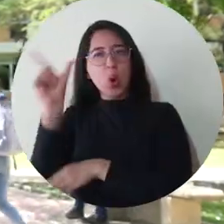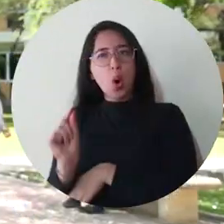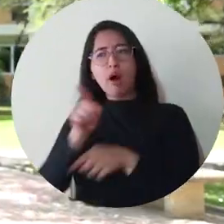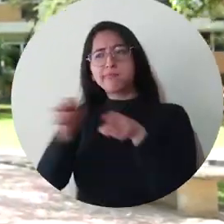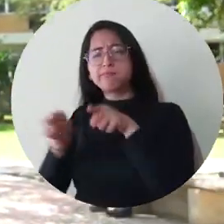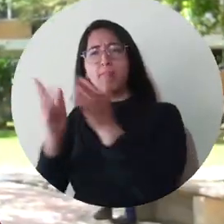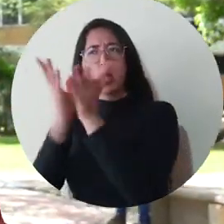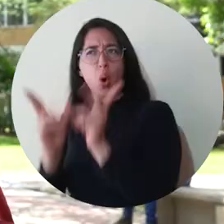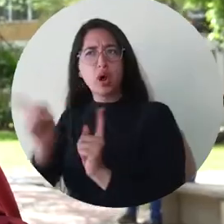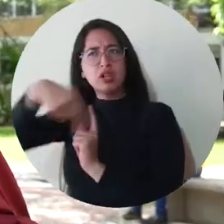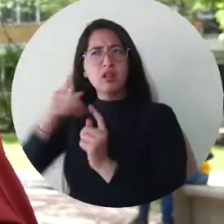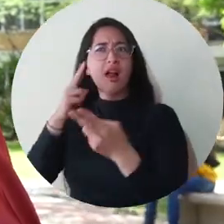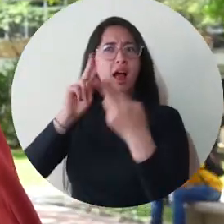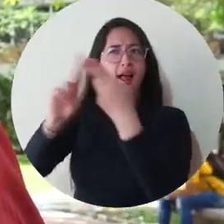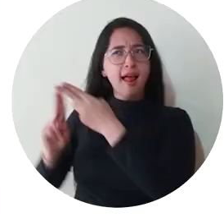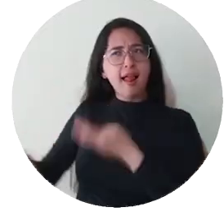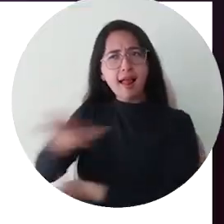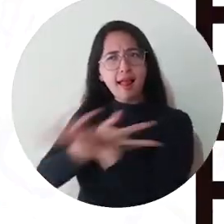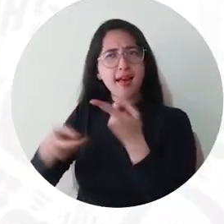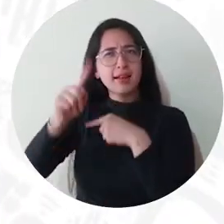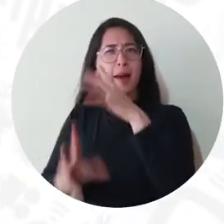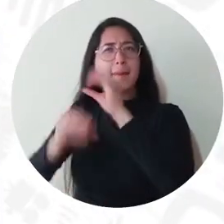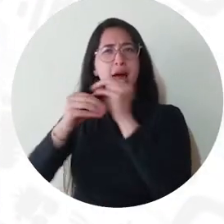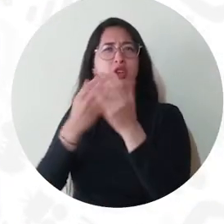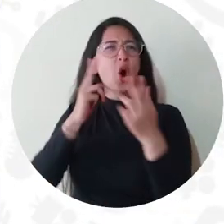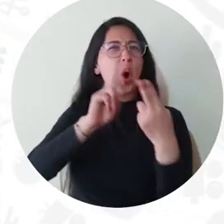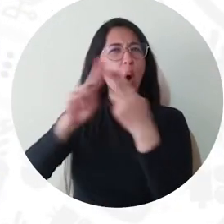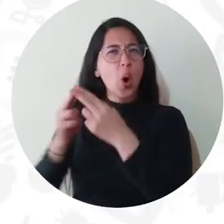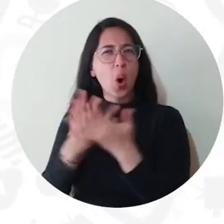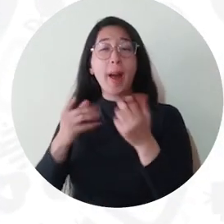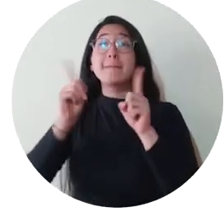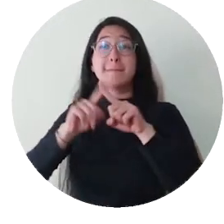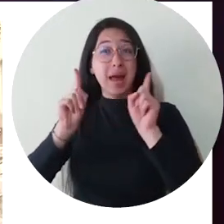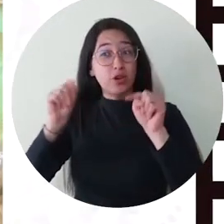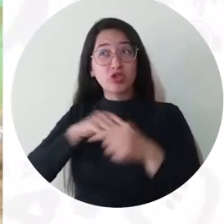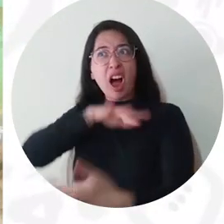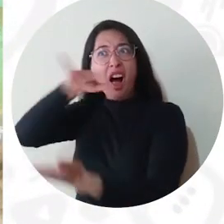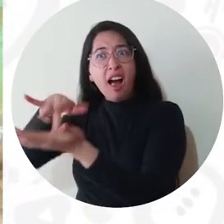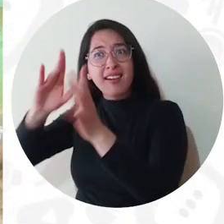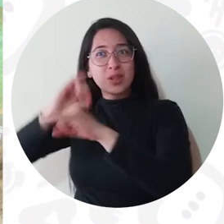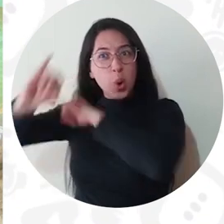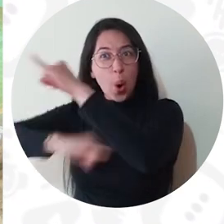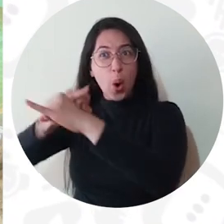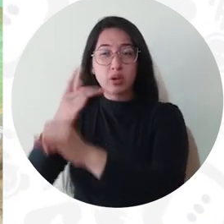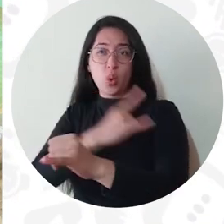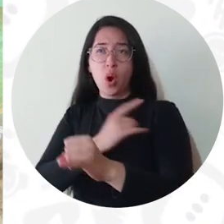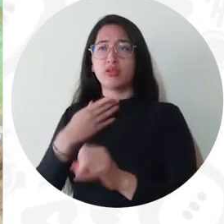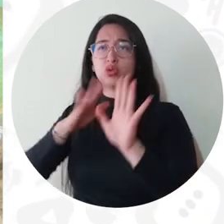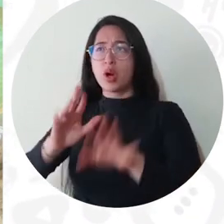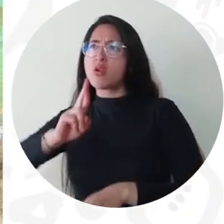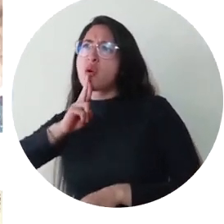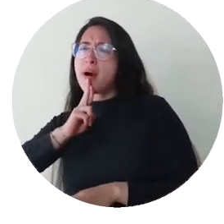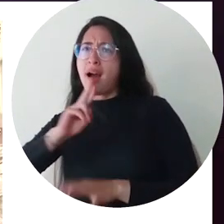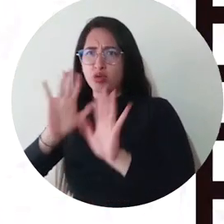donde pude conocer estudiantes de todo el mundo. Te ayuda como a conocer más cosas, pero ir a una universidad tan internacional